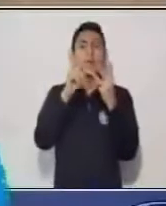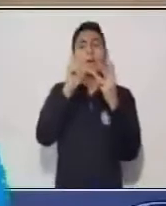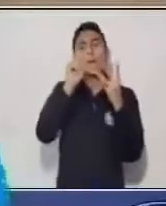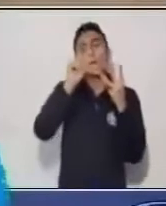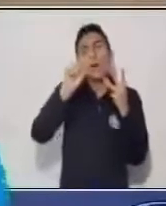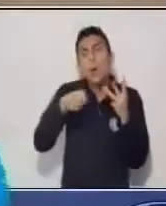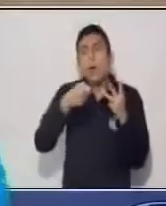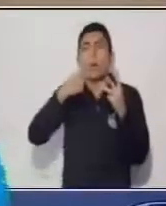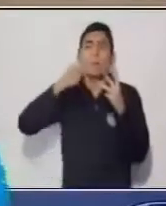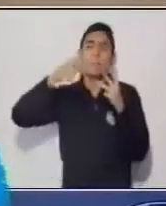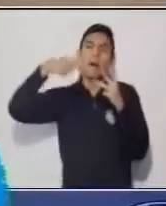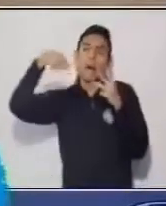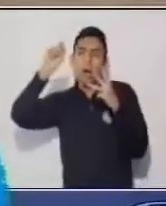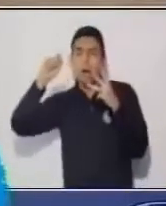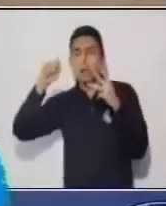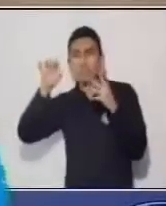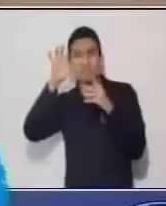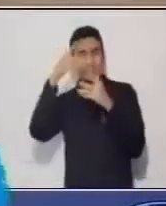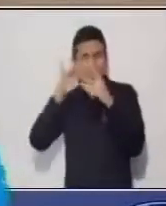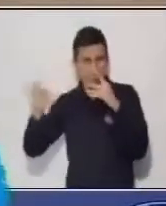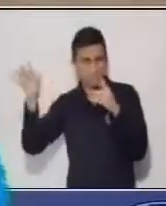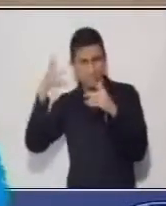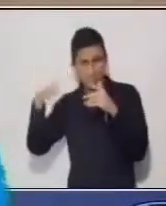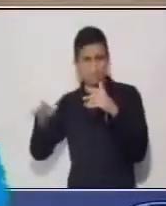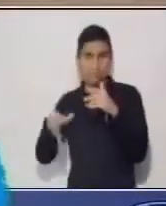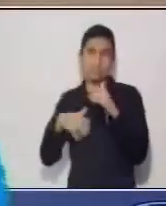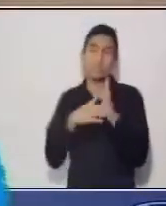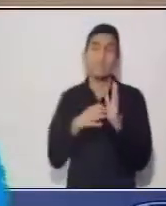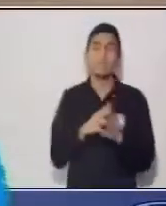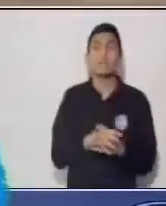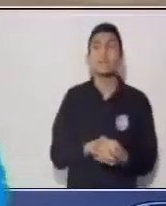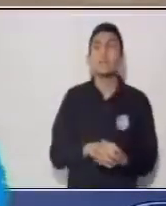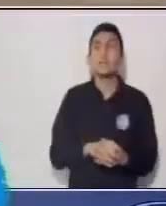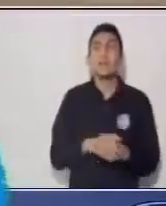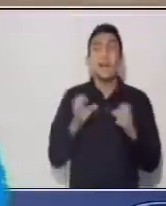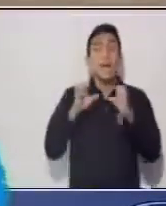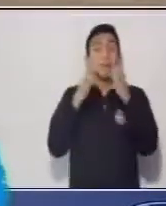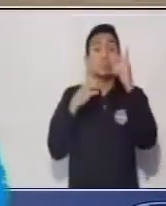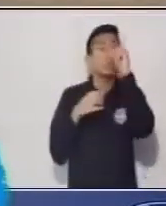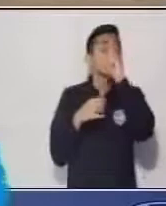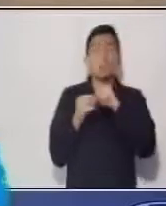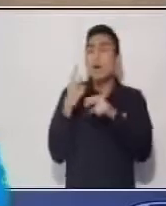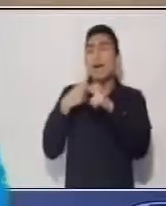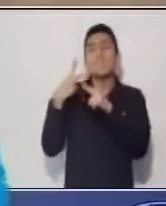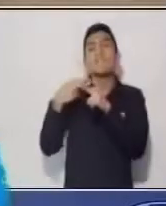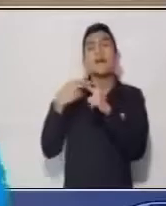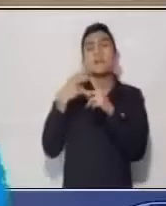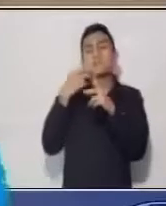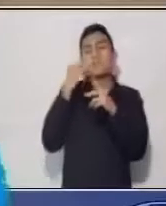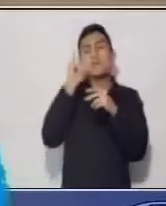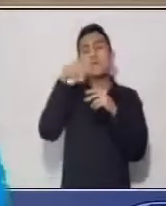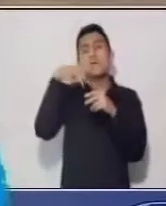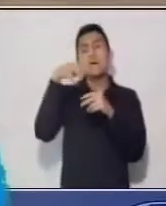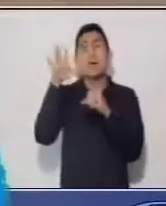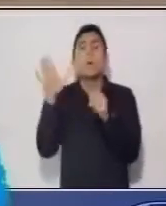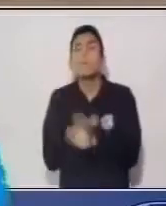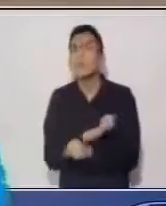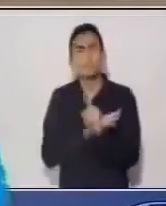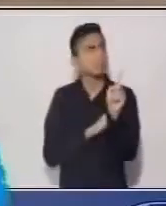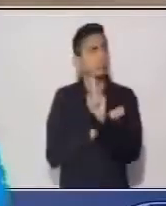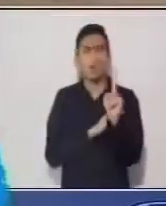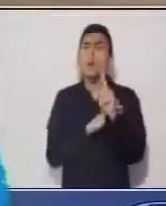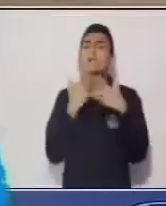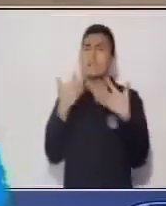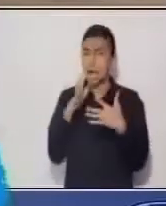puntuación, para que se entienda ese diálogo. Entonces ya no hay tantas frases incompletas, sino que ya se trabajan